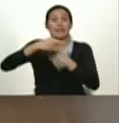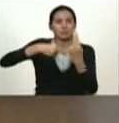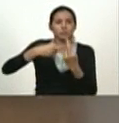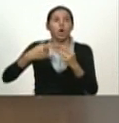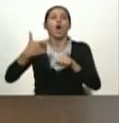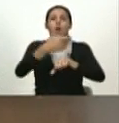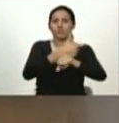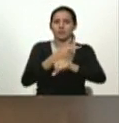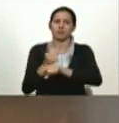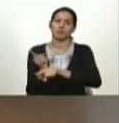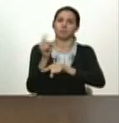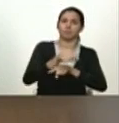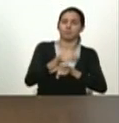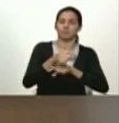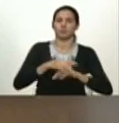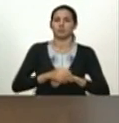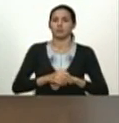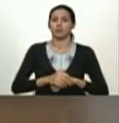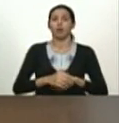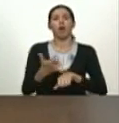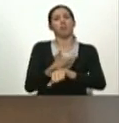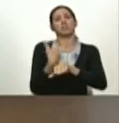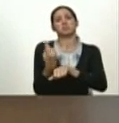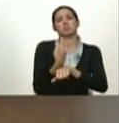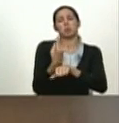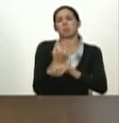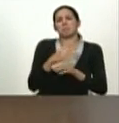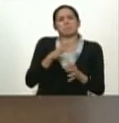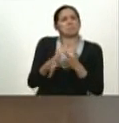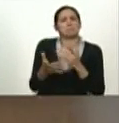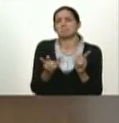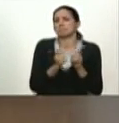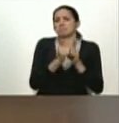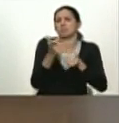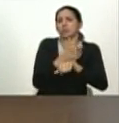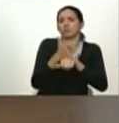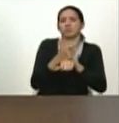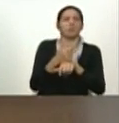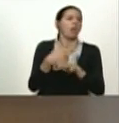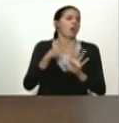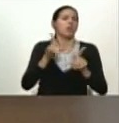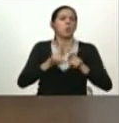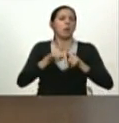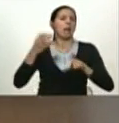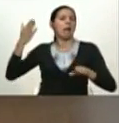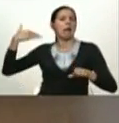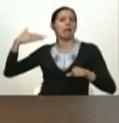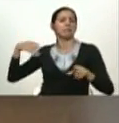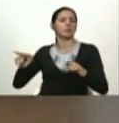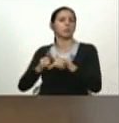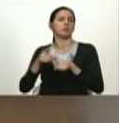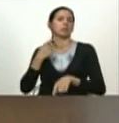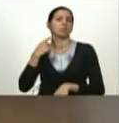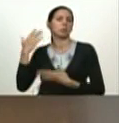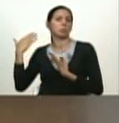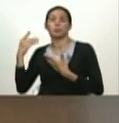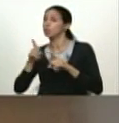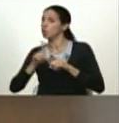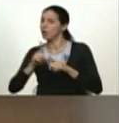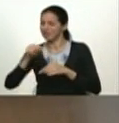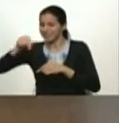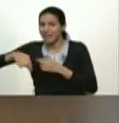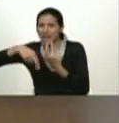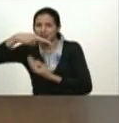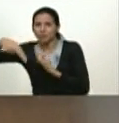si fuéramos simplemente un gobierno fuéramos algo más por allí somos una revolución